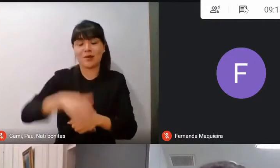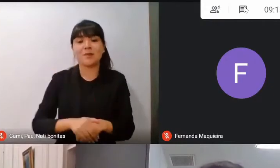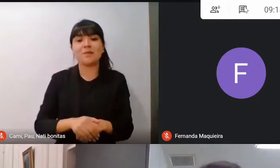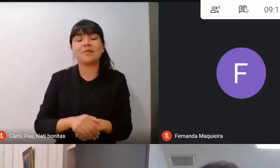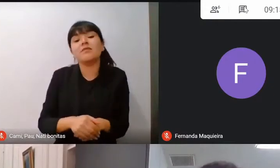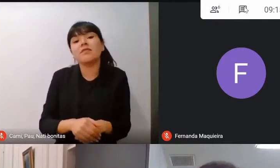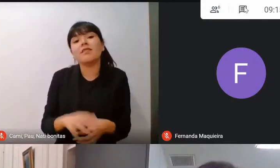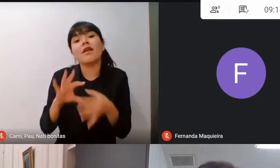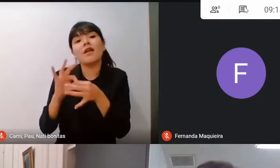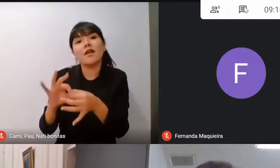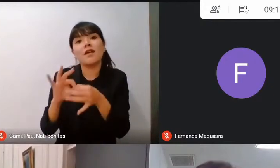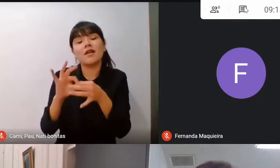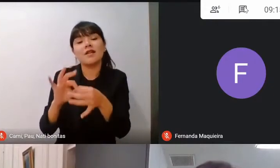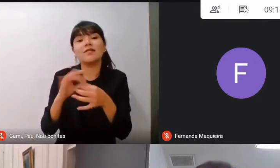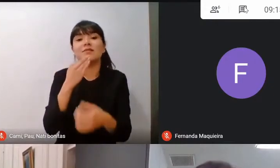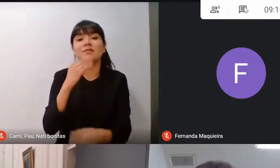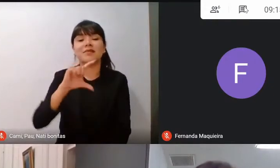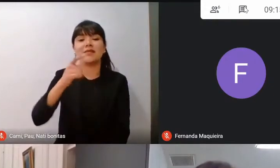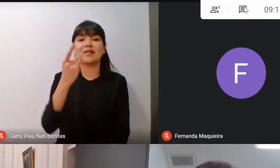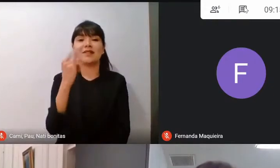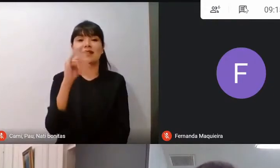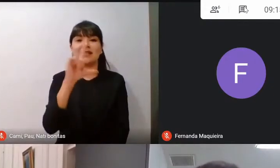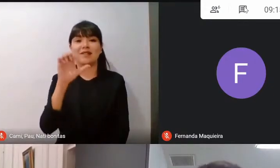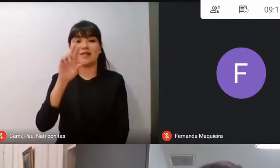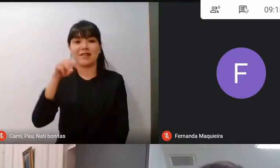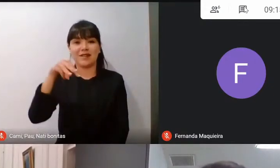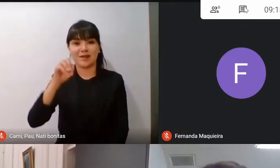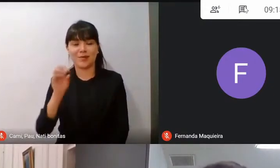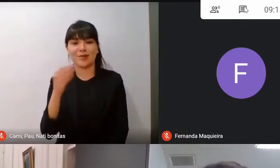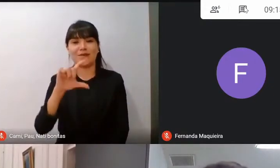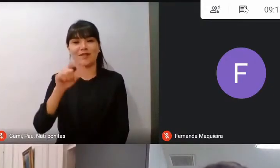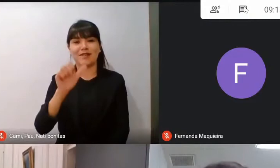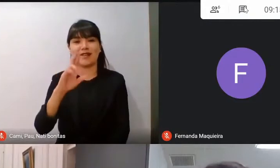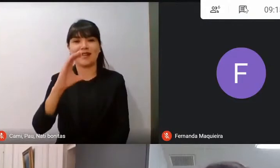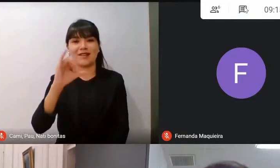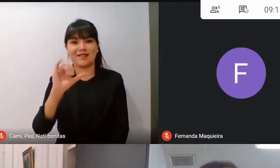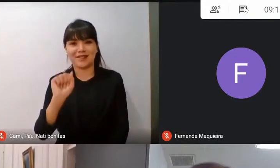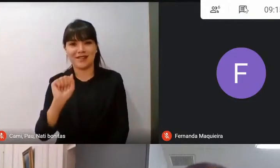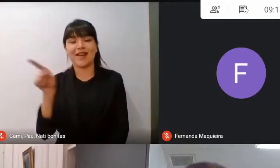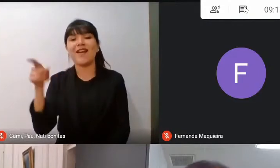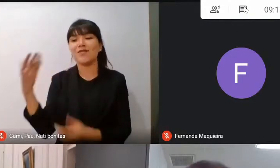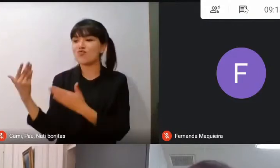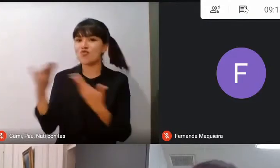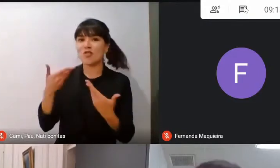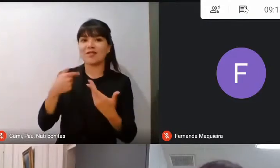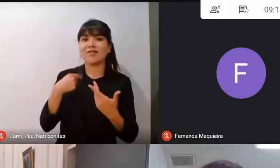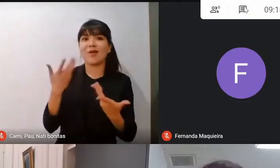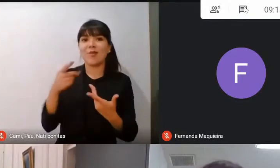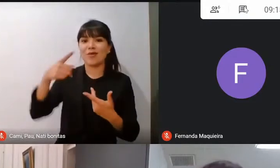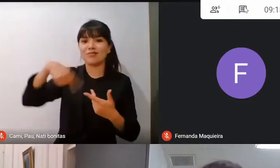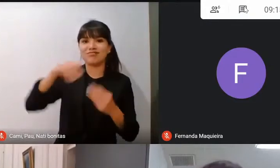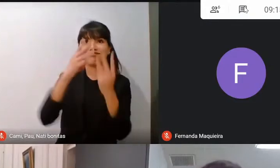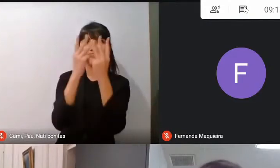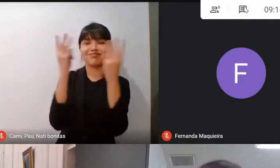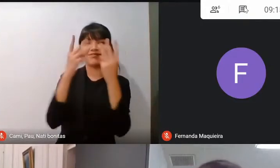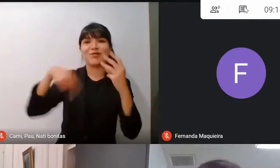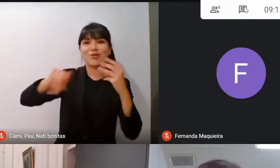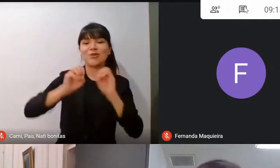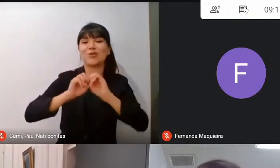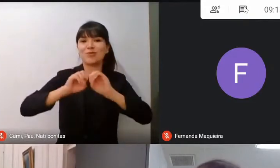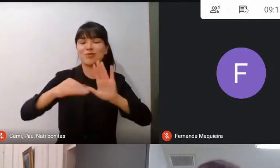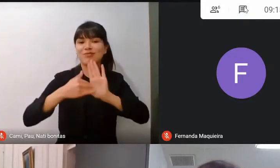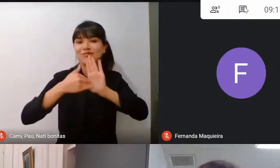Guillermo García que nos ha facilitado su plataforma para nosotros poder realizar esta jornada en él.